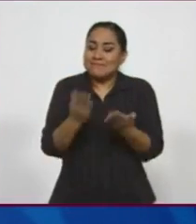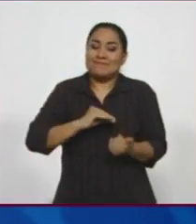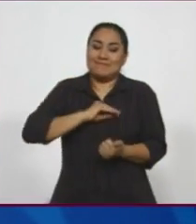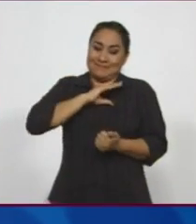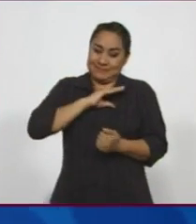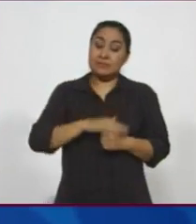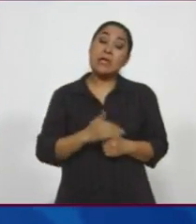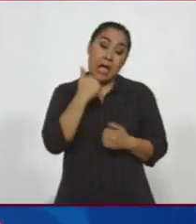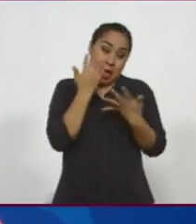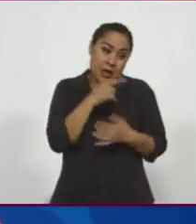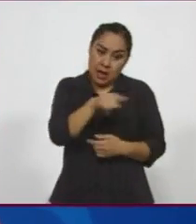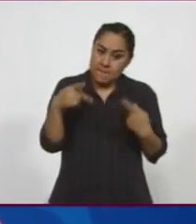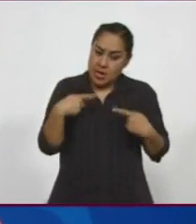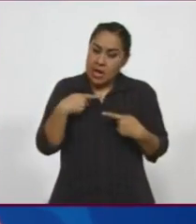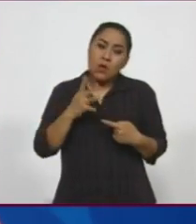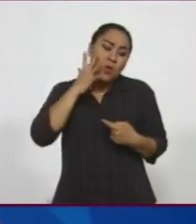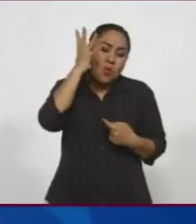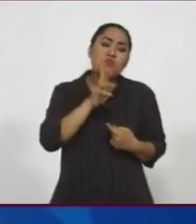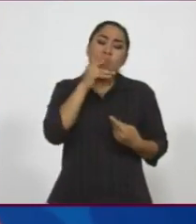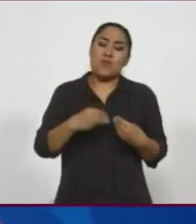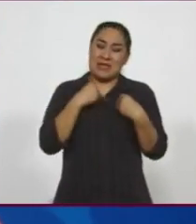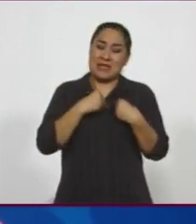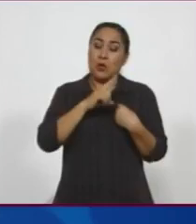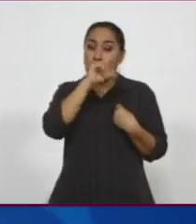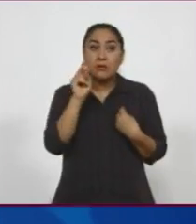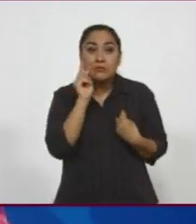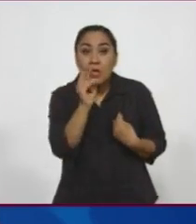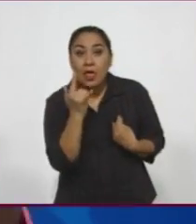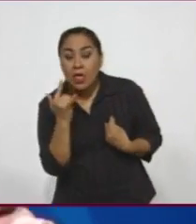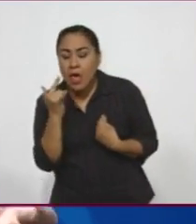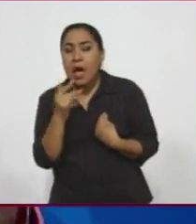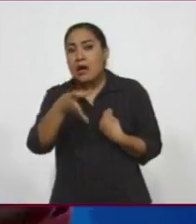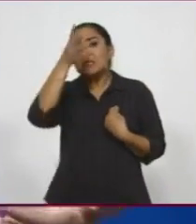Queremos que la gente tenga una mejor vida después de ver nuestros espectáculos.